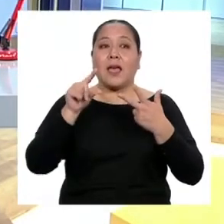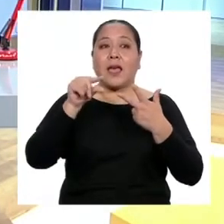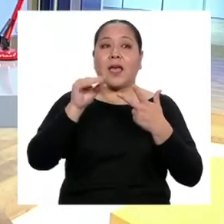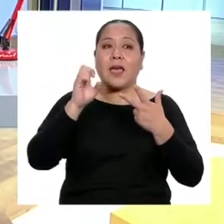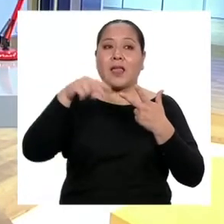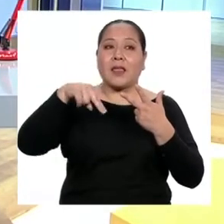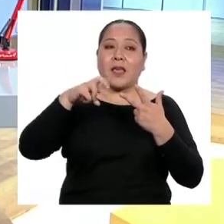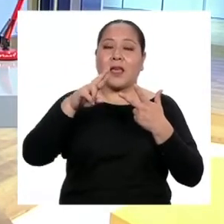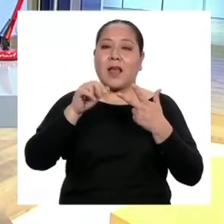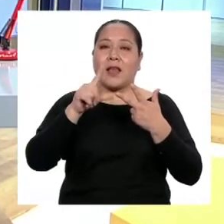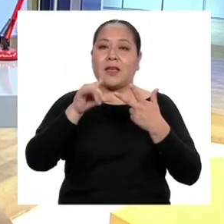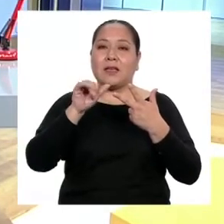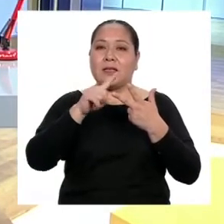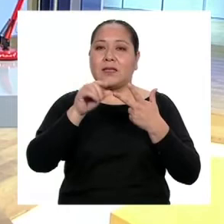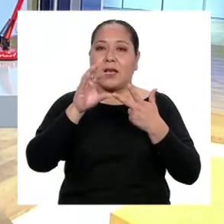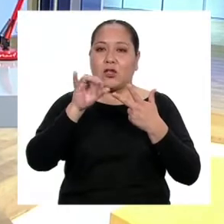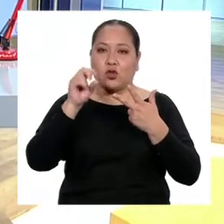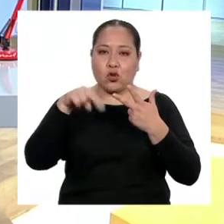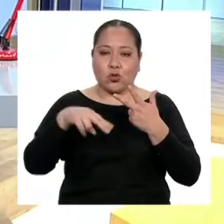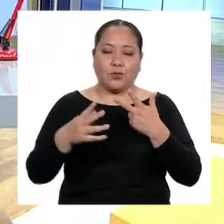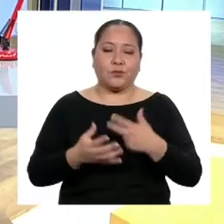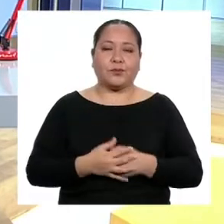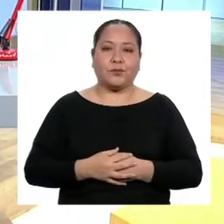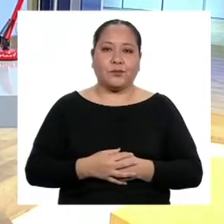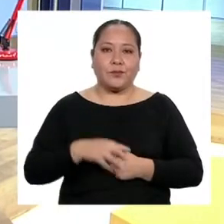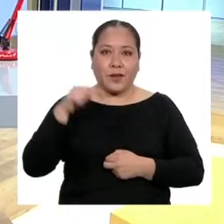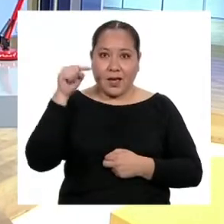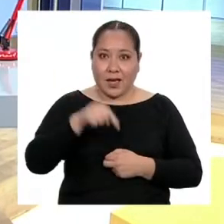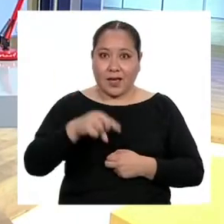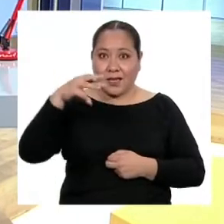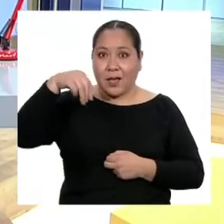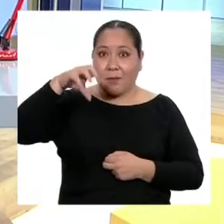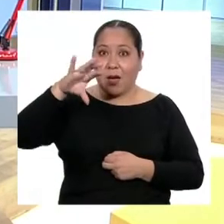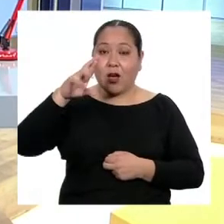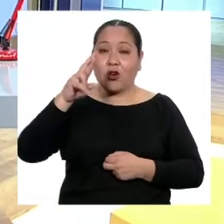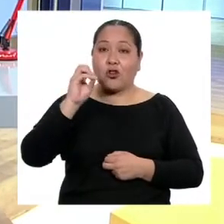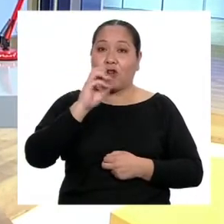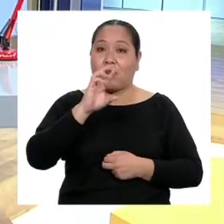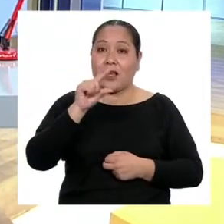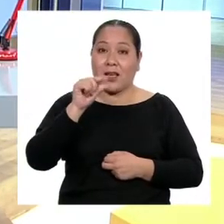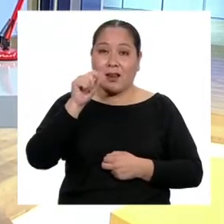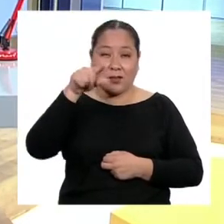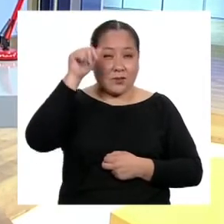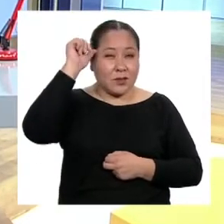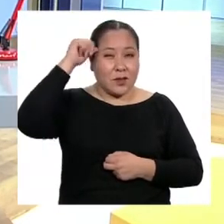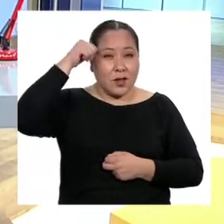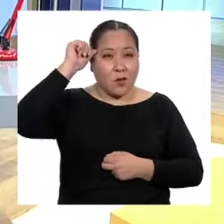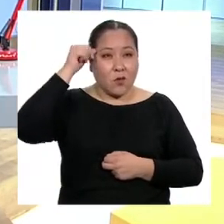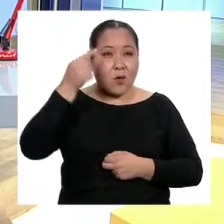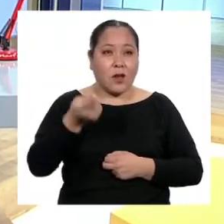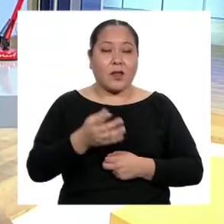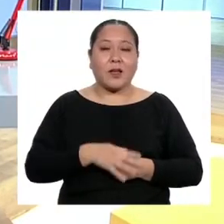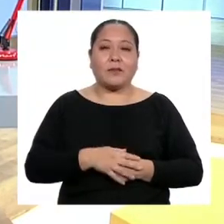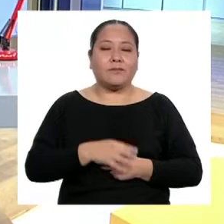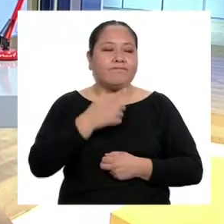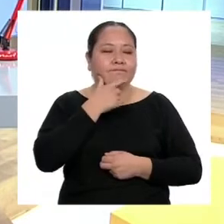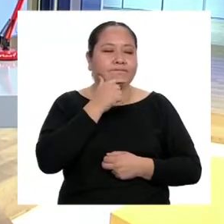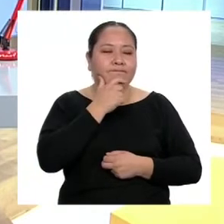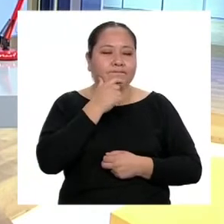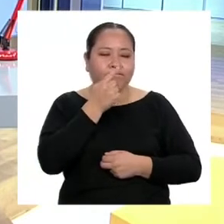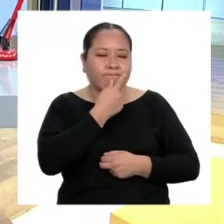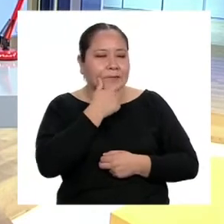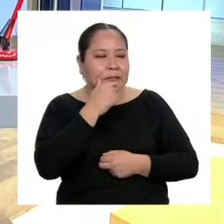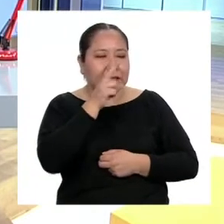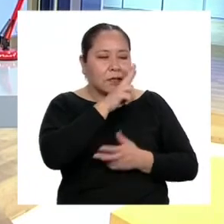generalización. Esta macro regla, si recuerdan, consiste en deducir la idea